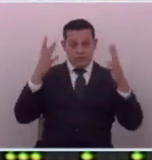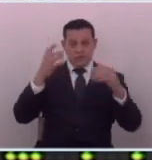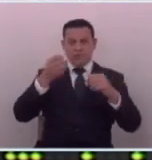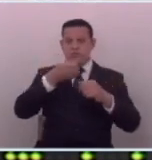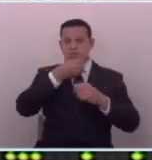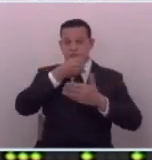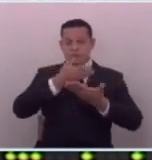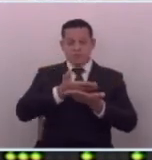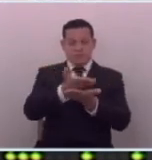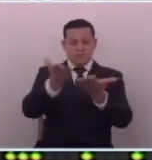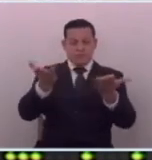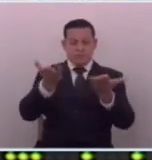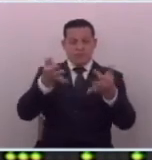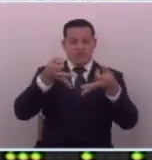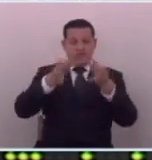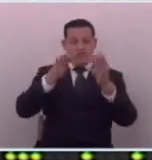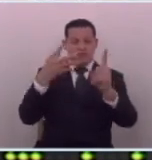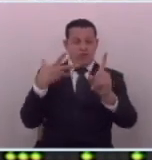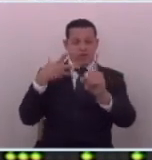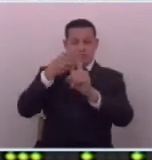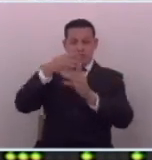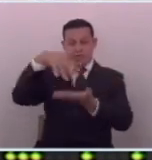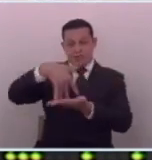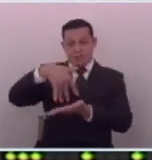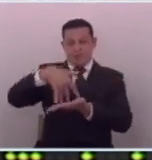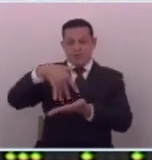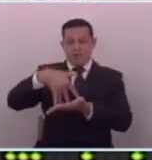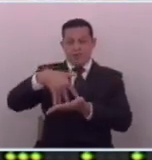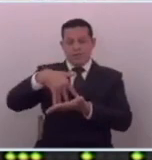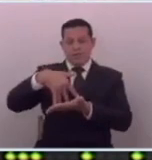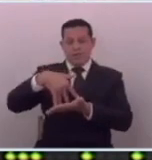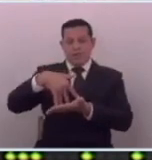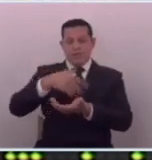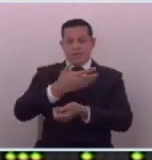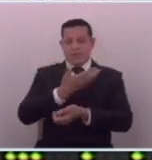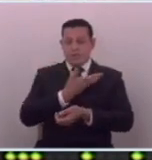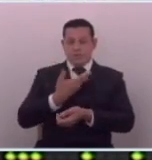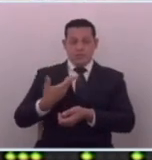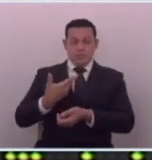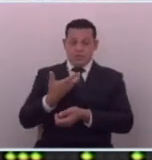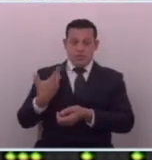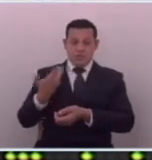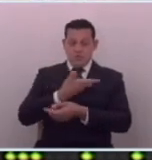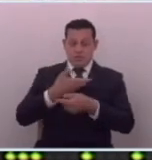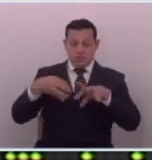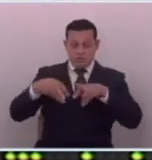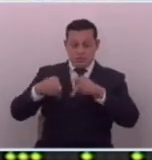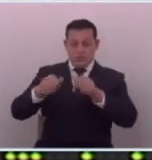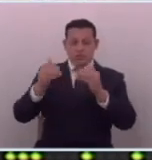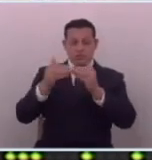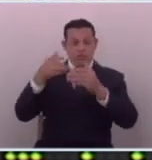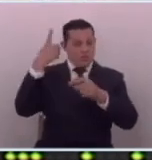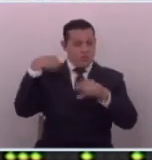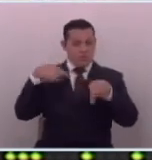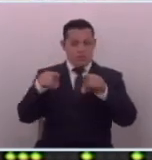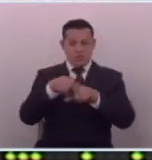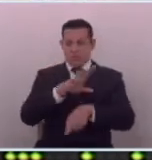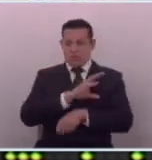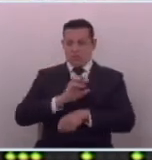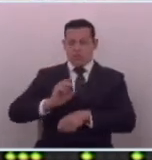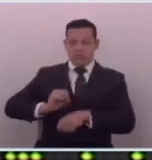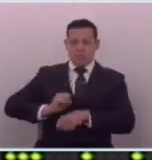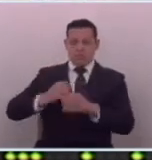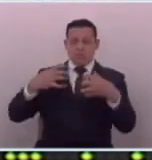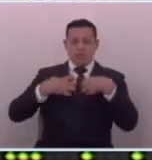dedican a informar de una manera objetiva a la población residente en nuestro territorio como también a nuestra querida diáspora de verdad gracias